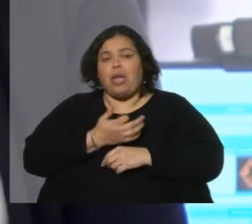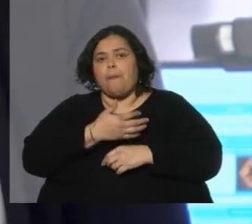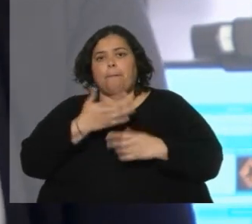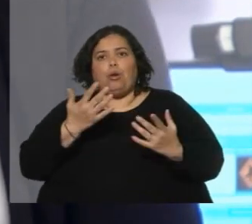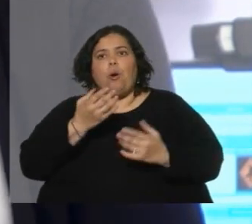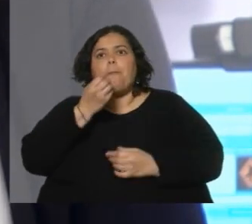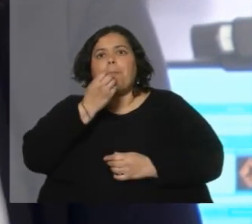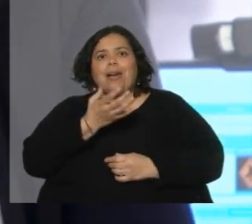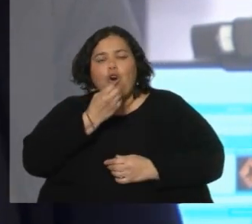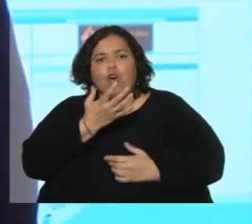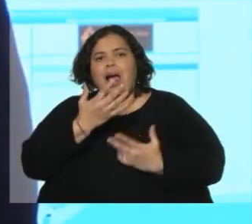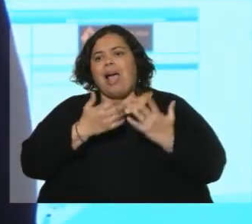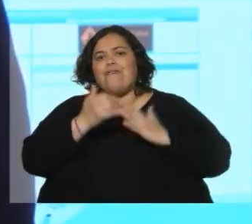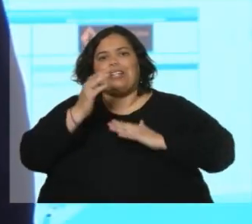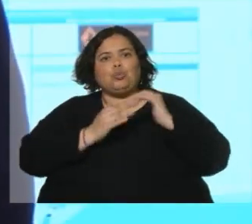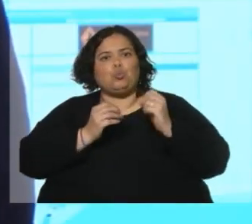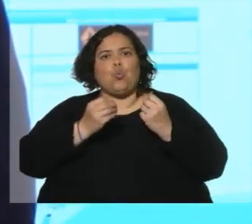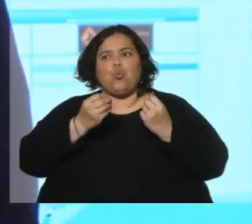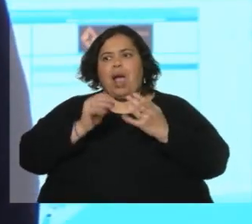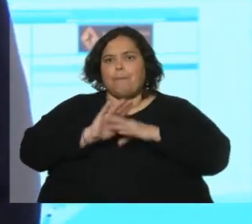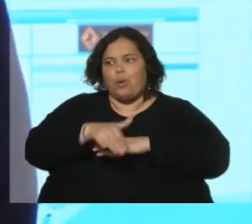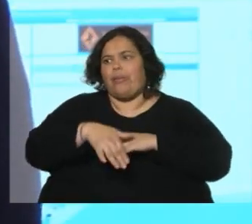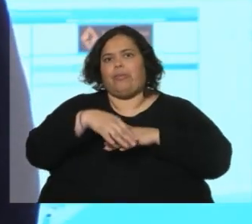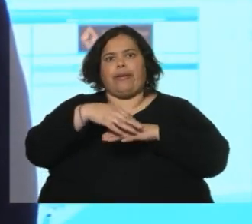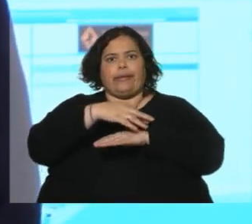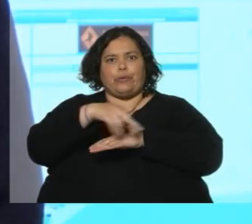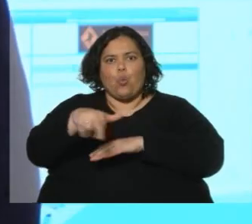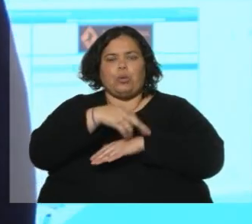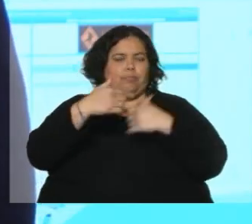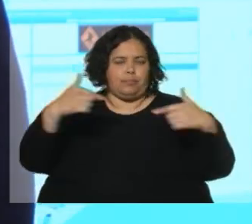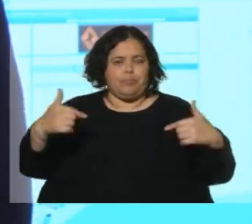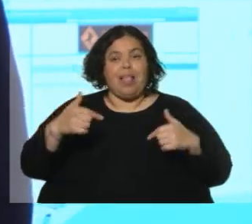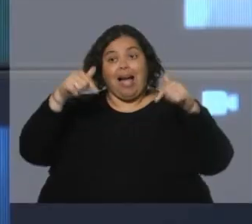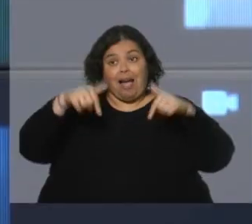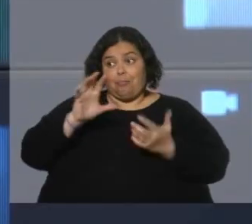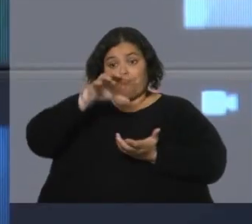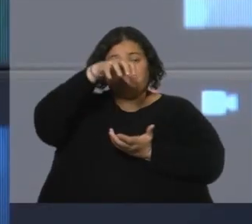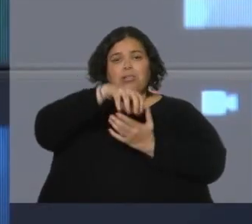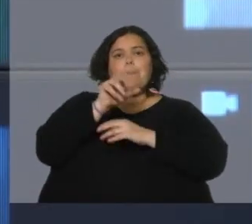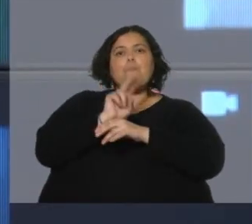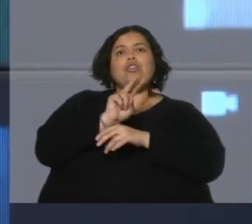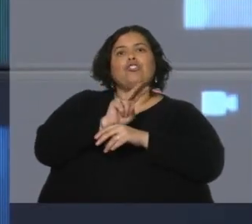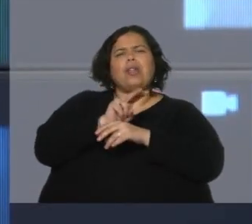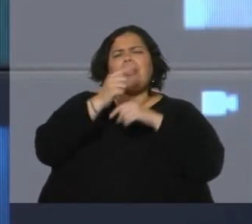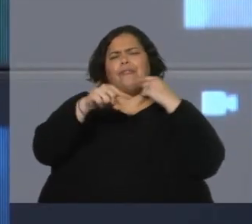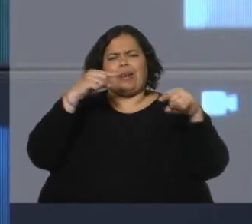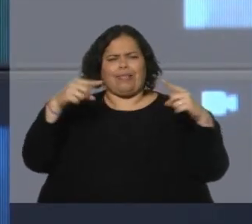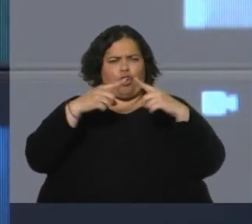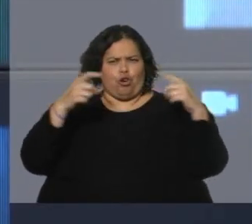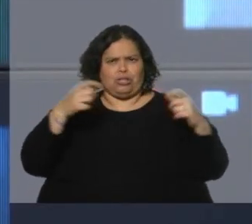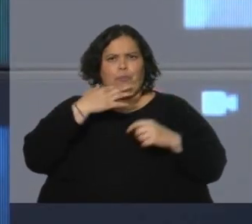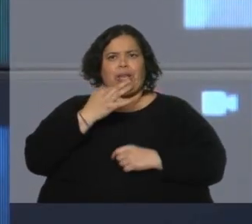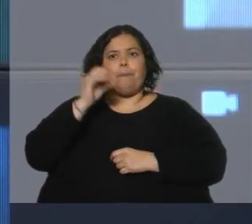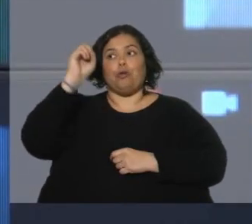ejemplo, de mejoras en la infraestructura. Acá se monitorean varias cosas en simultáneo. Todo lo que es la red semaforizada